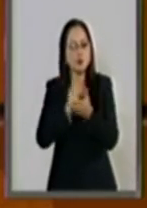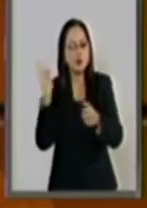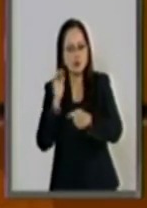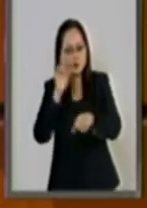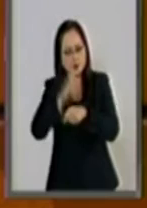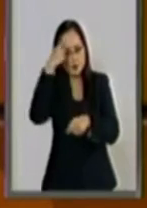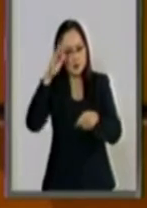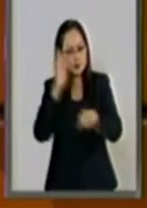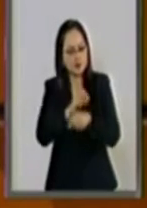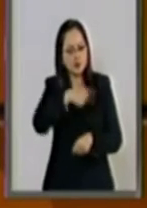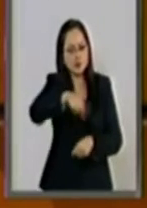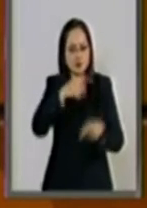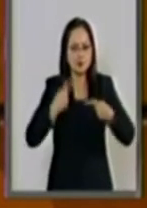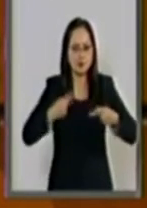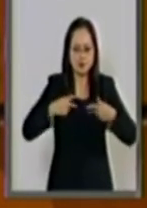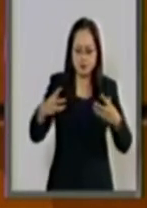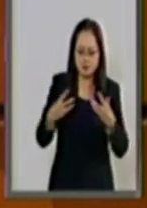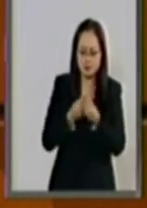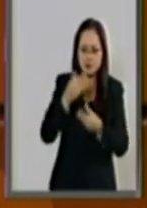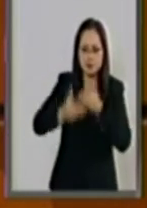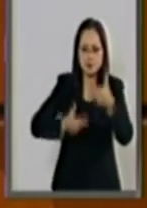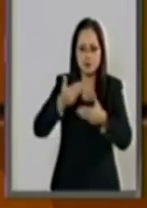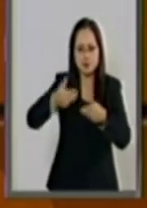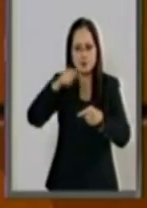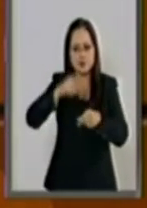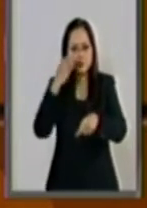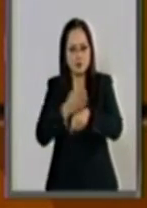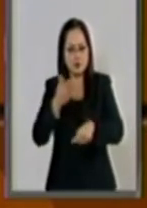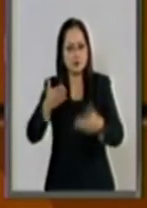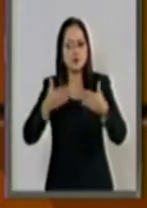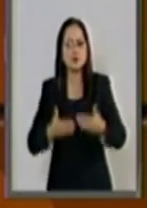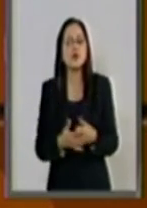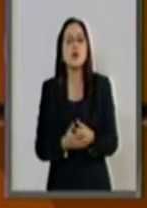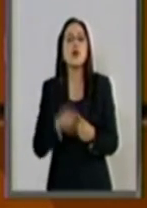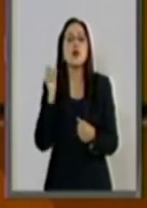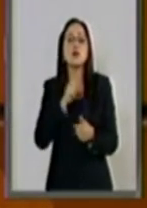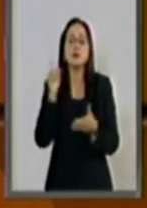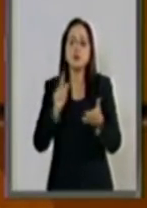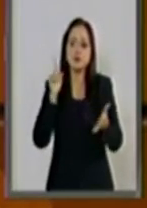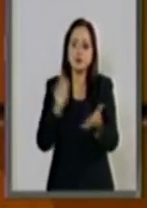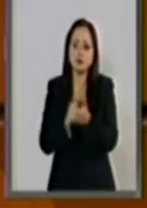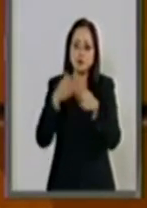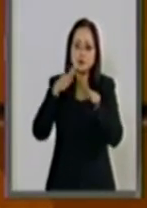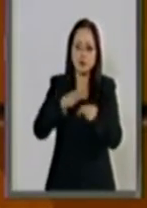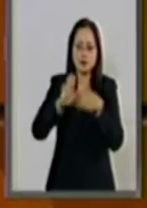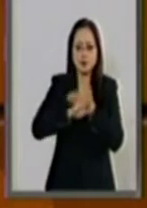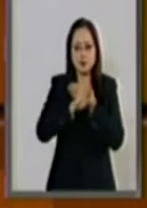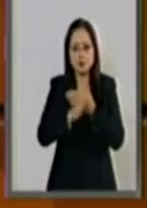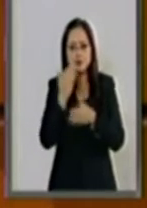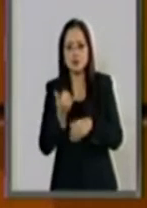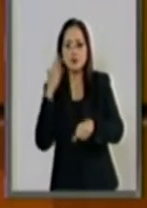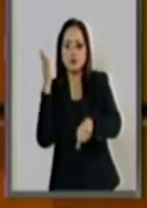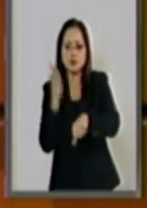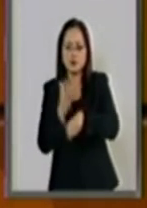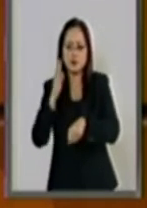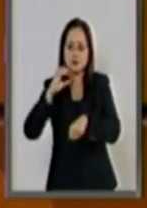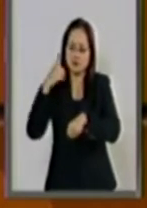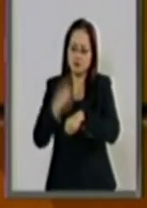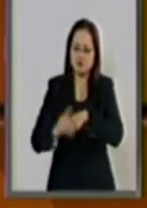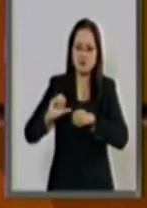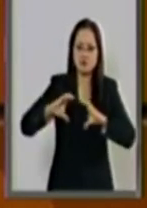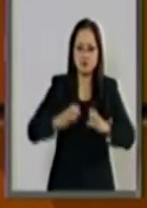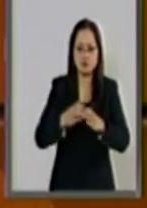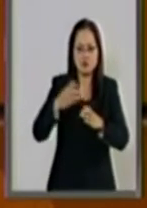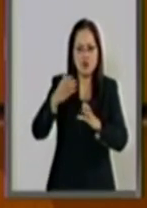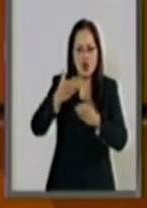Protección a Personas que Intervienen en el Procedimiento Penal, de la Ley General para Prevenir y Sancionar los Delitos en Materia de